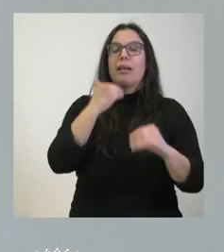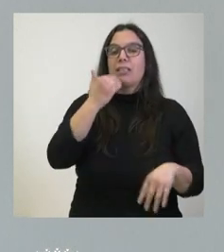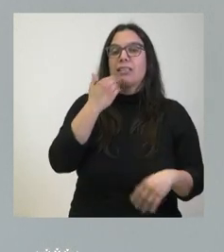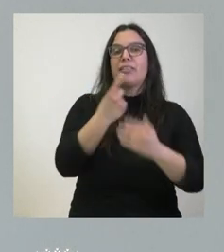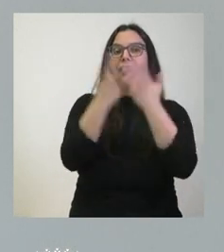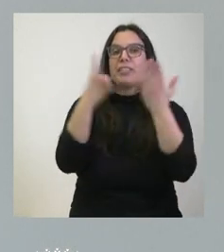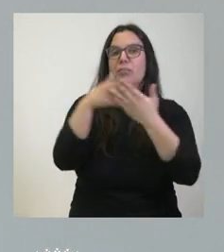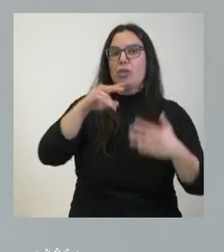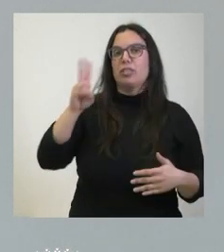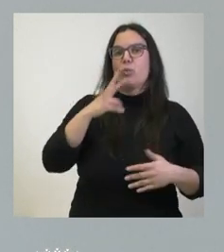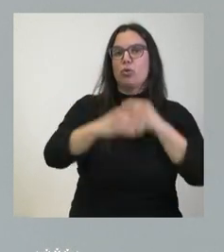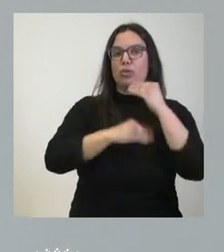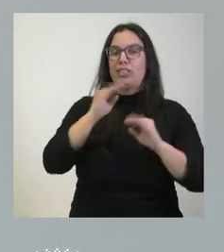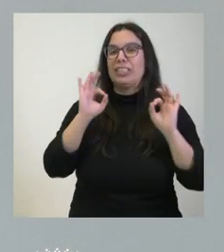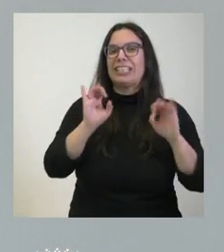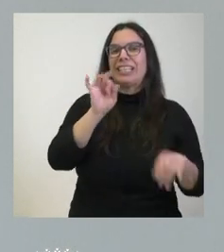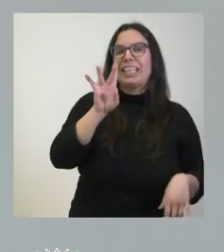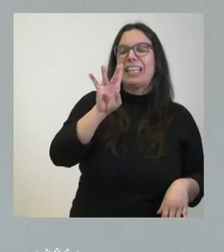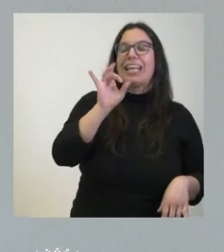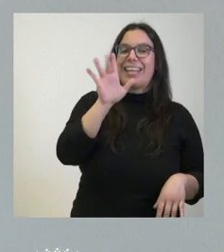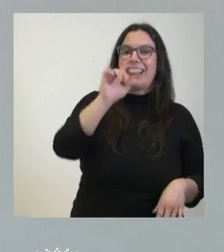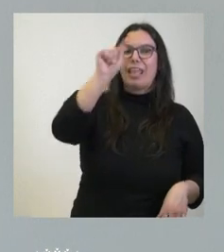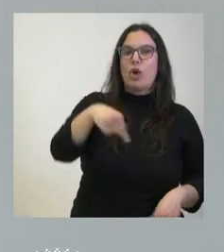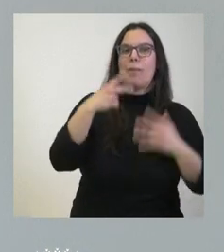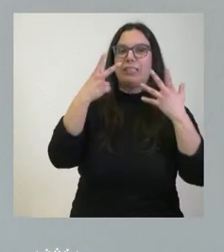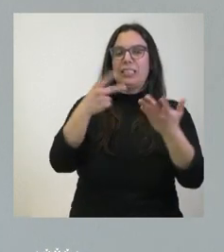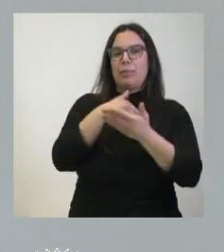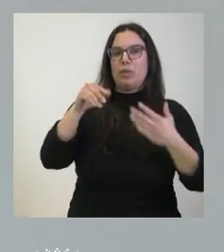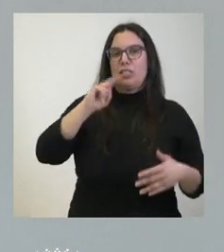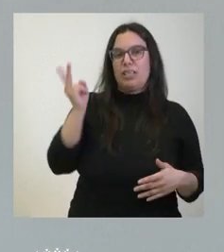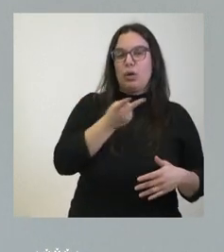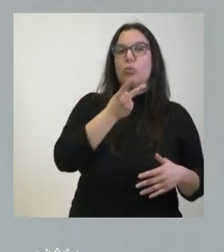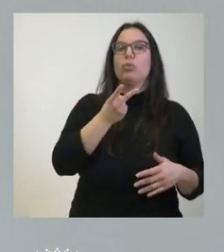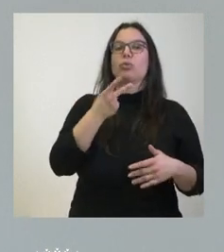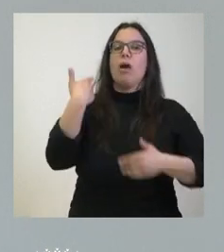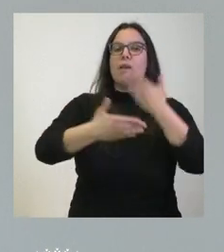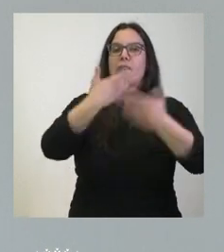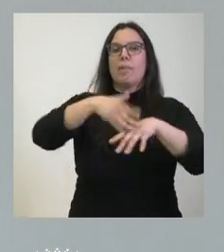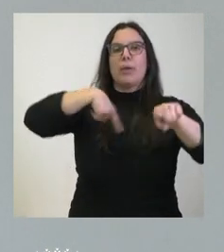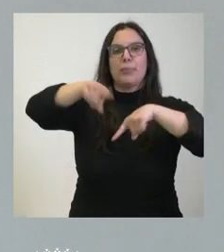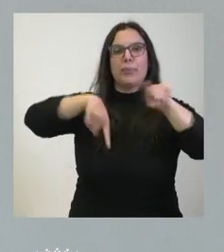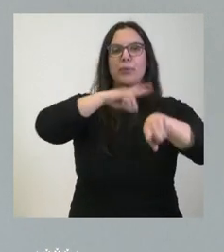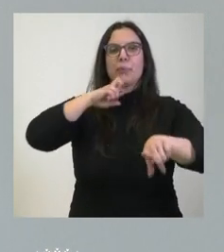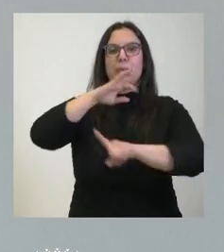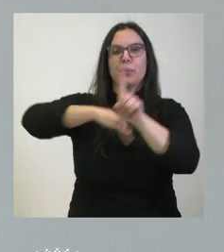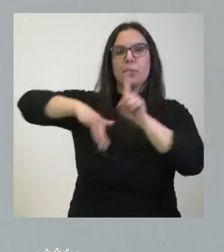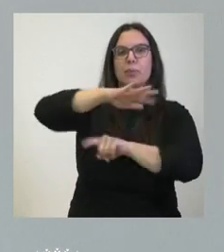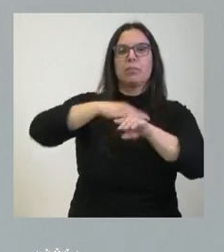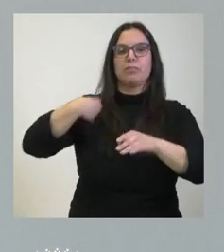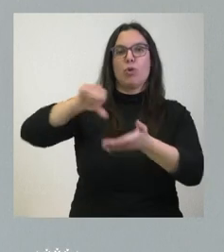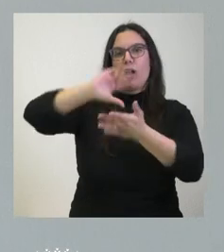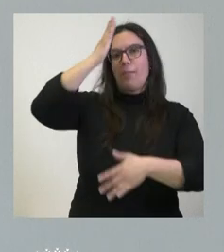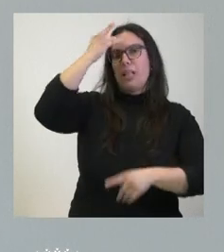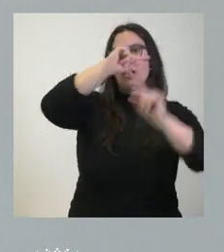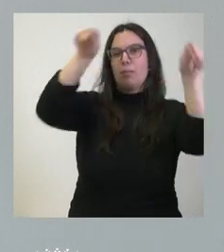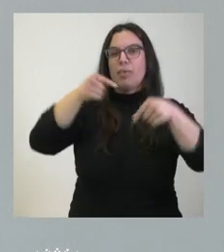16 millones de euros en concreto 15,7 millones de euros para estos carriles bici que nos permiten avanzar hacia la movilidad sostenible entre las capitales de provincia y